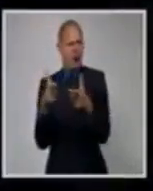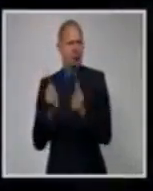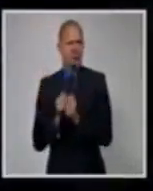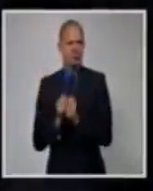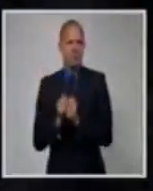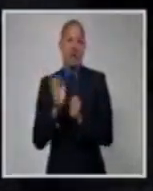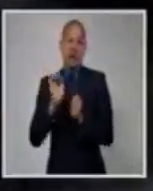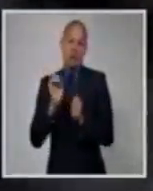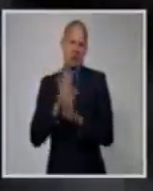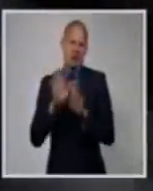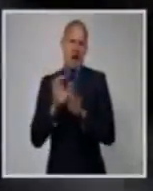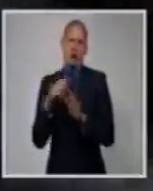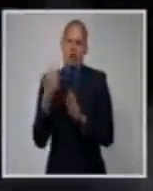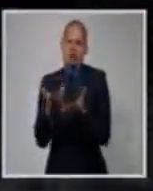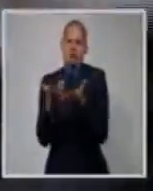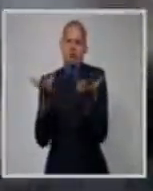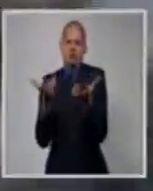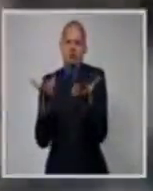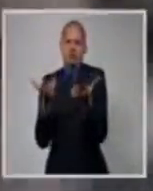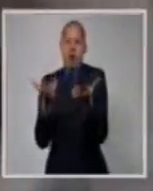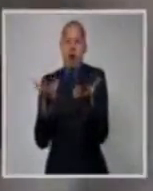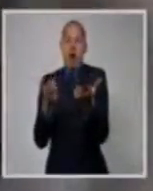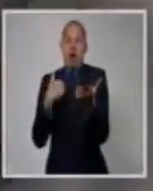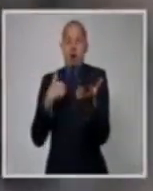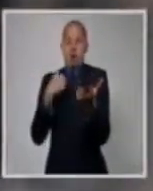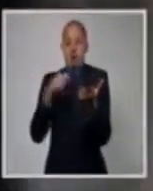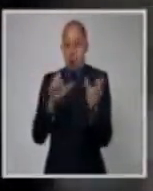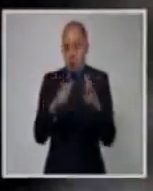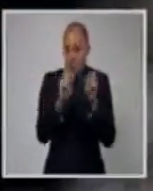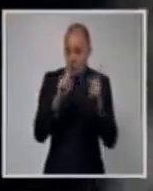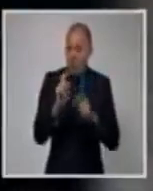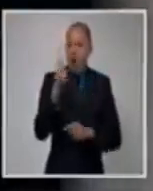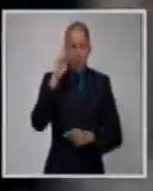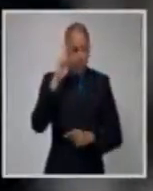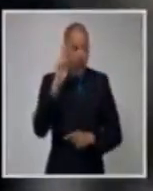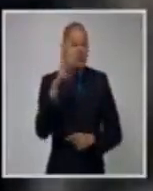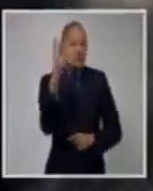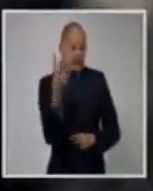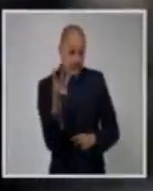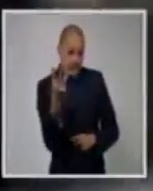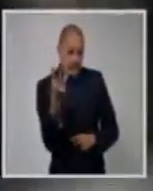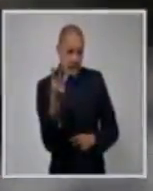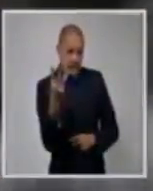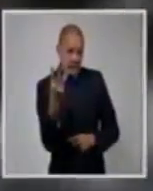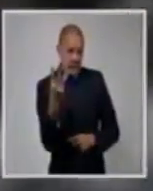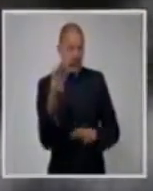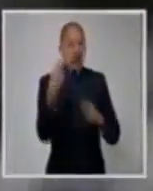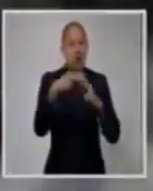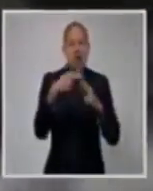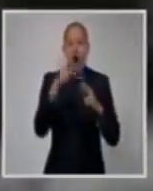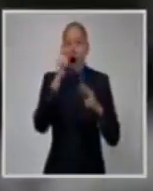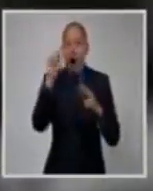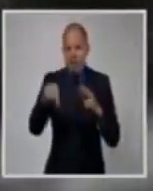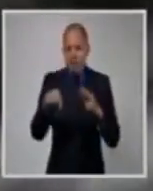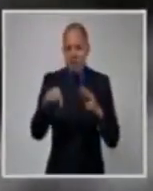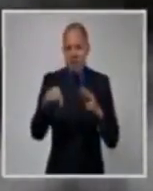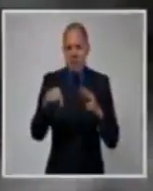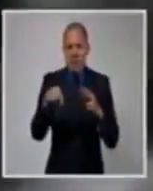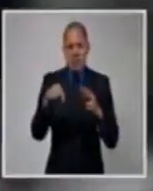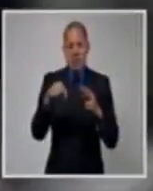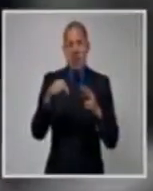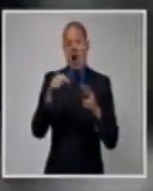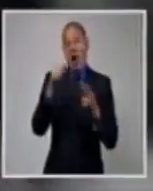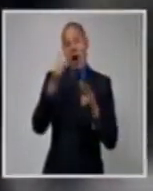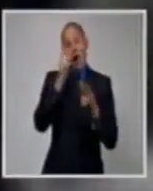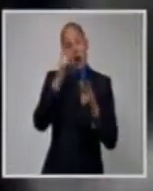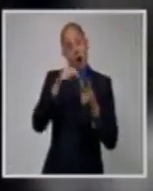estábamos hace... No, pero yo me voy a reunir con ustedes tres, Solvés. Pero el Junior no está aquí, puede ser otra persona. ¿Qué? Junior no pudo llegar